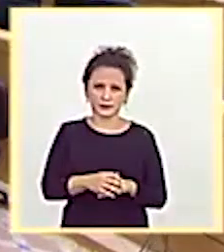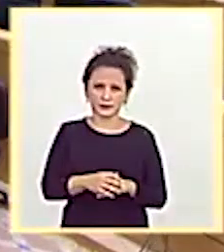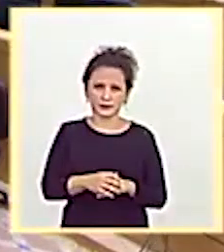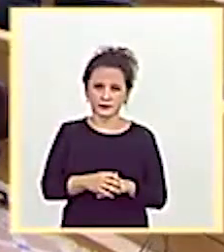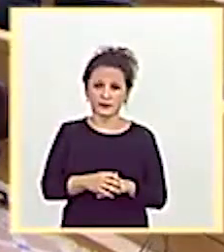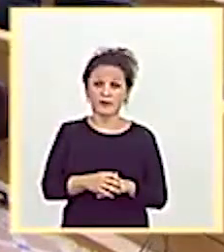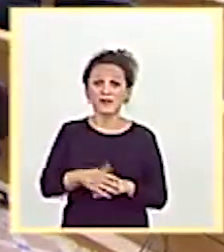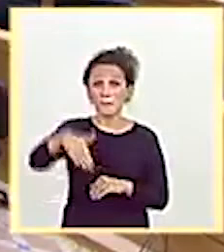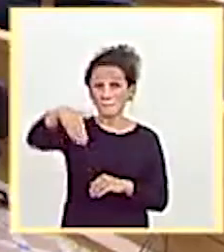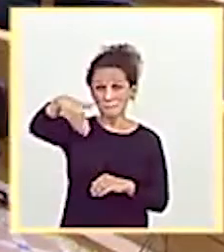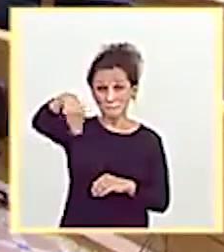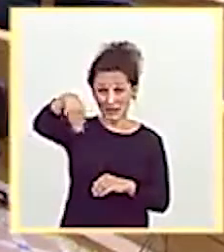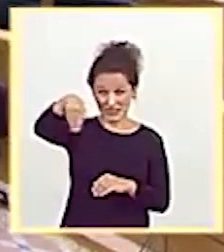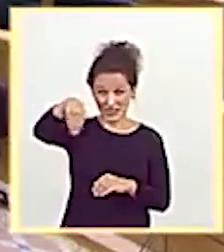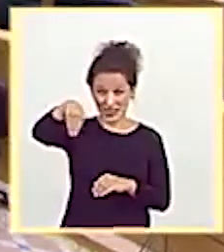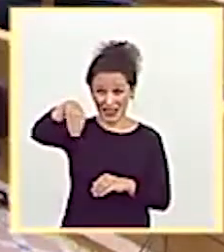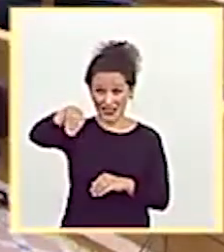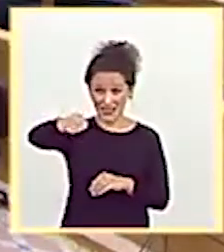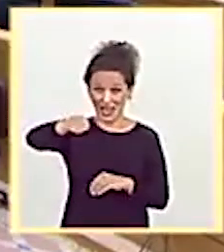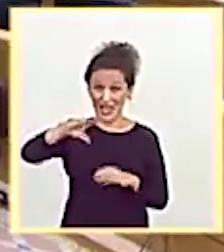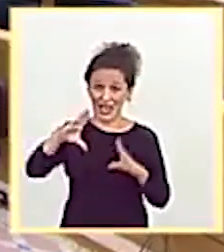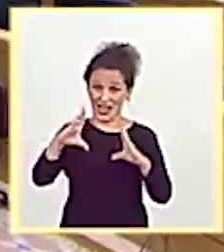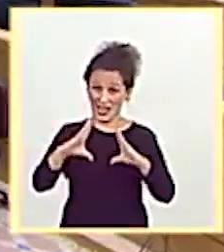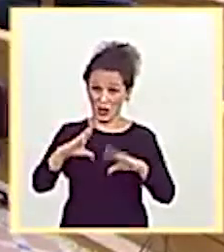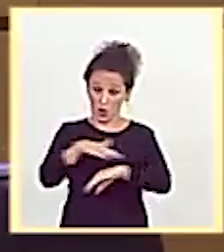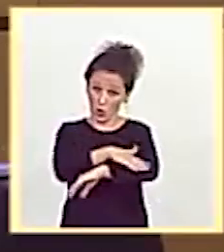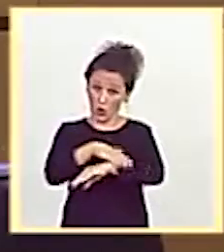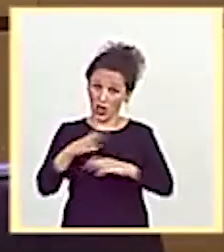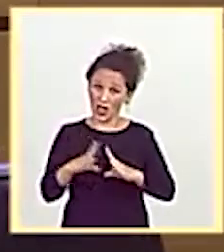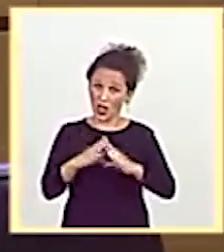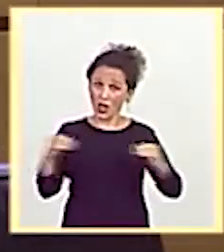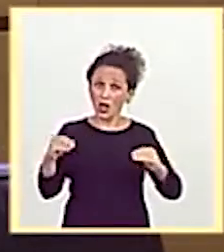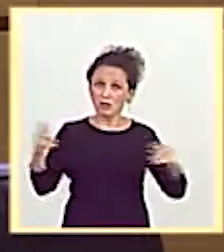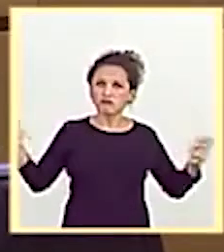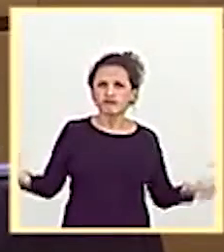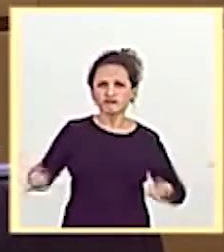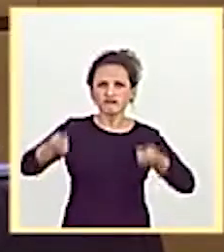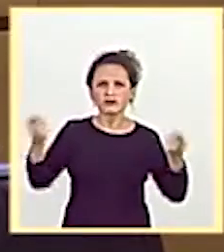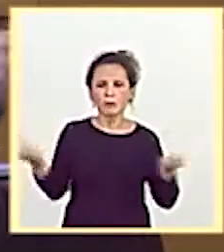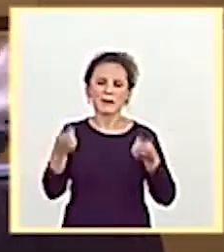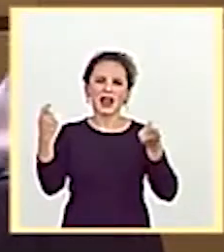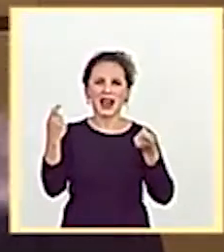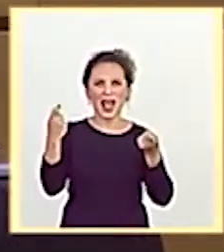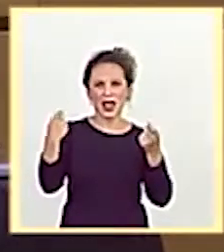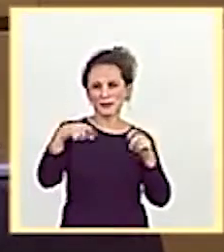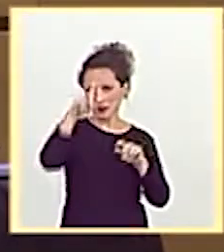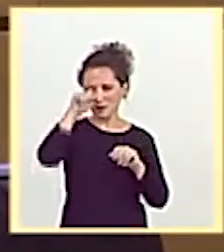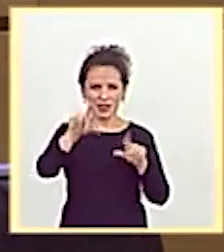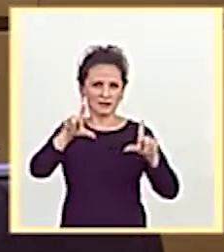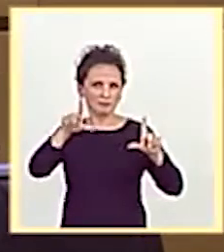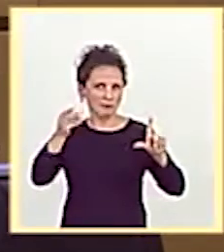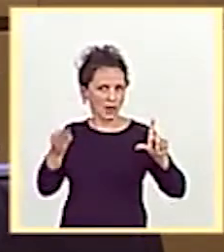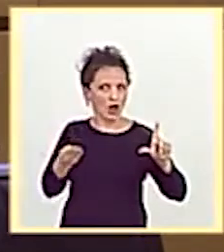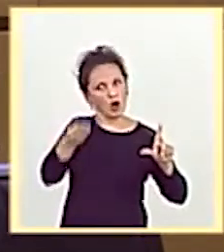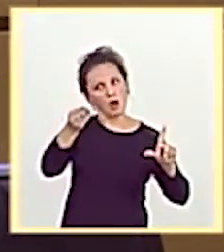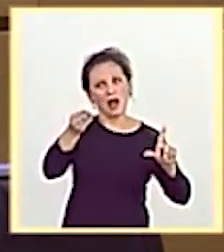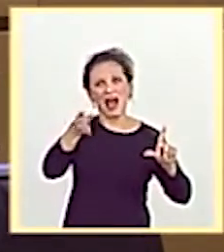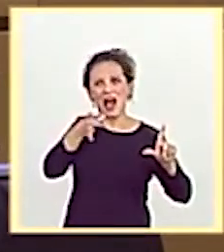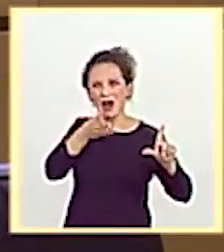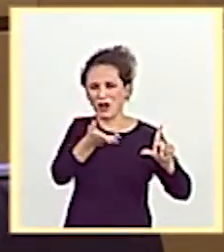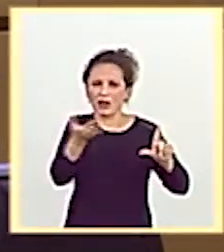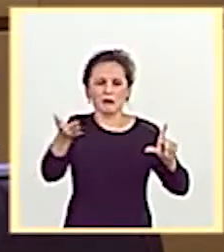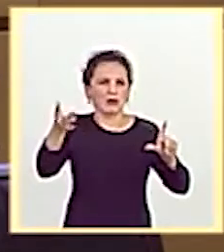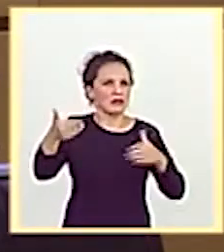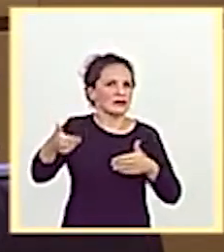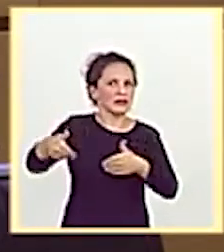El presidente de la Junta está dedicado al autobombo y a mejorar su imagen, y dejando a su suerte a colectivos vulnerables,